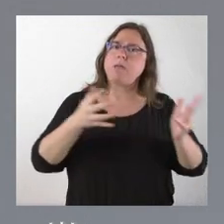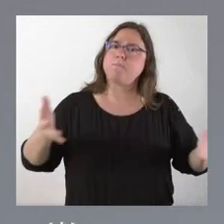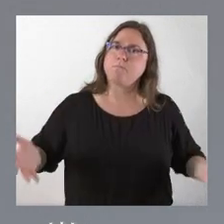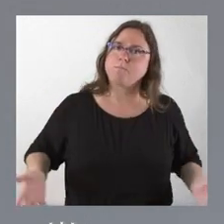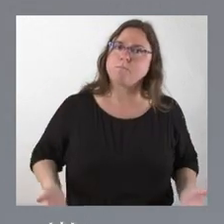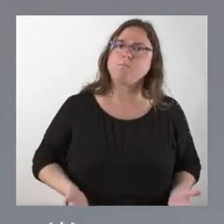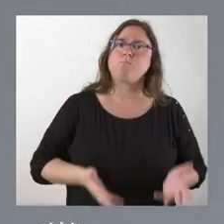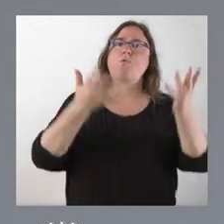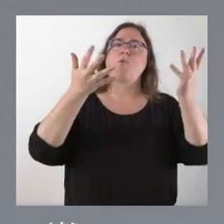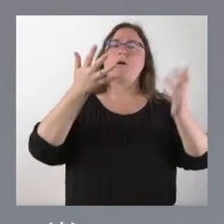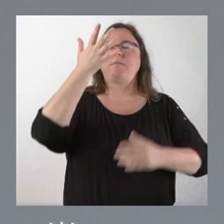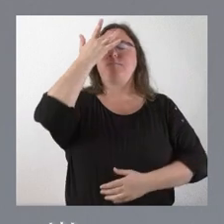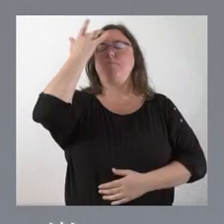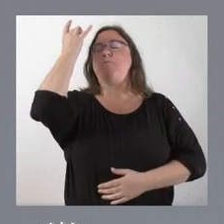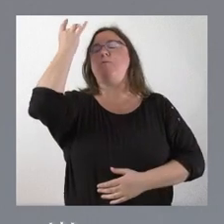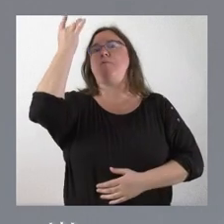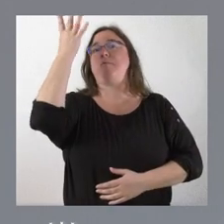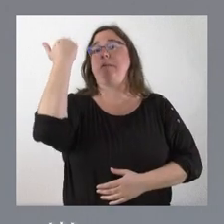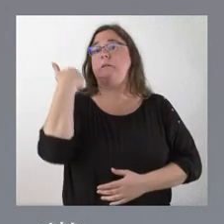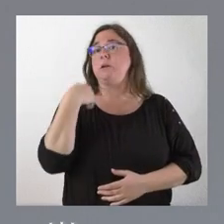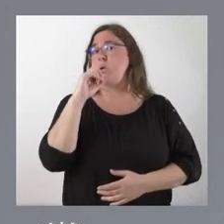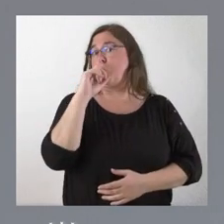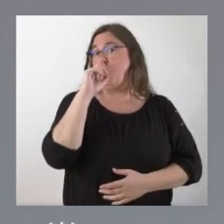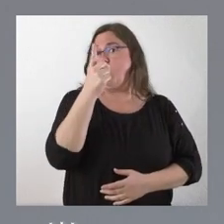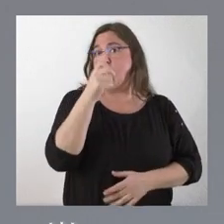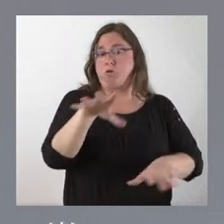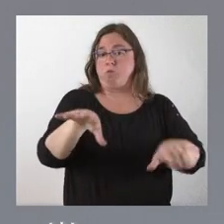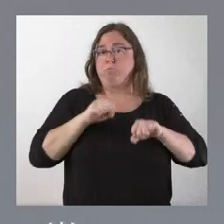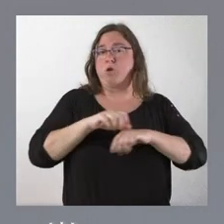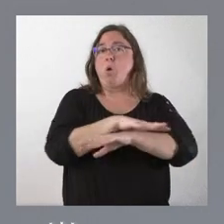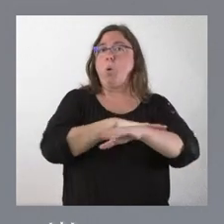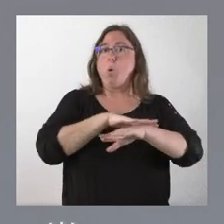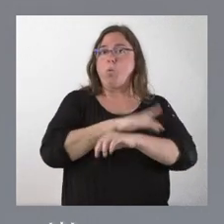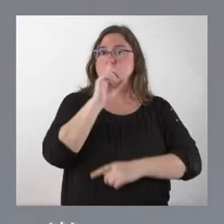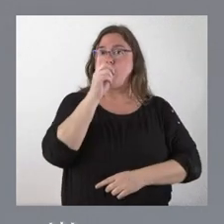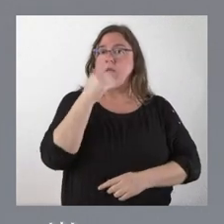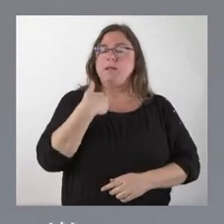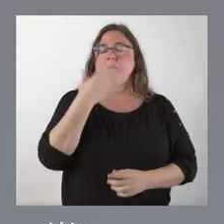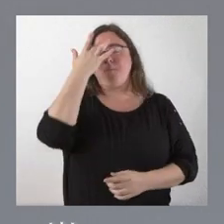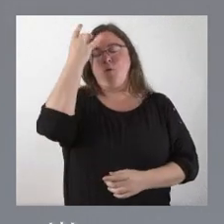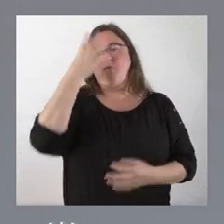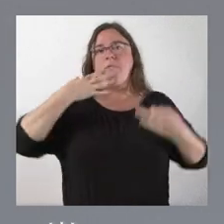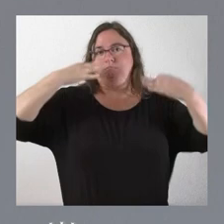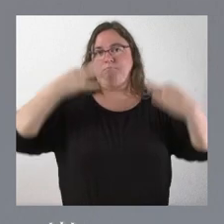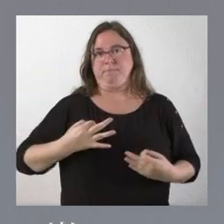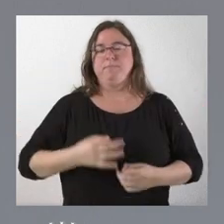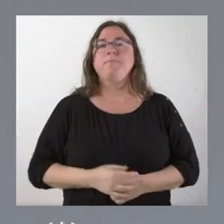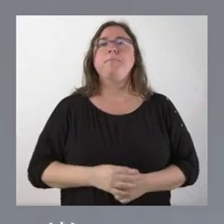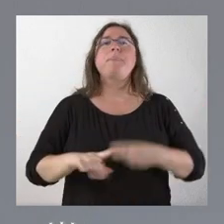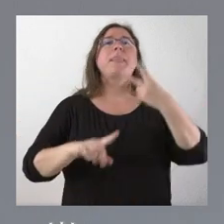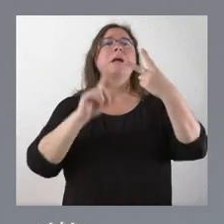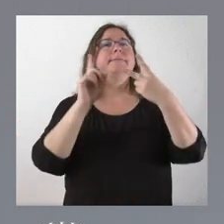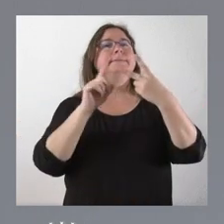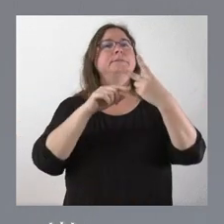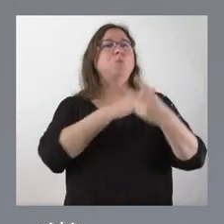Y ahora por fin, ya llegamos un poco más de un año en el Gobierno, ahora por fin eso es realidad. Lo segundo que quiero